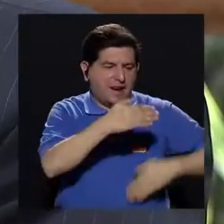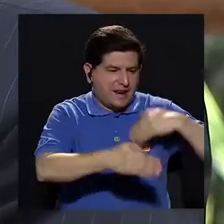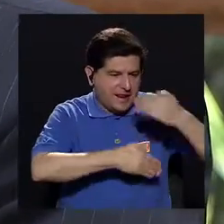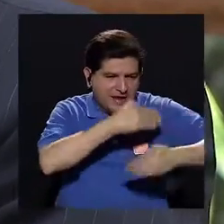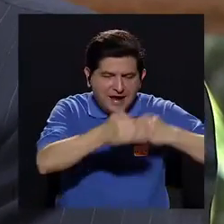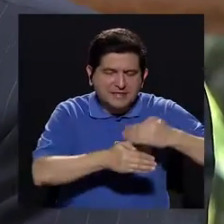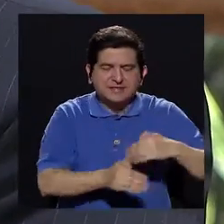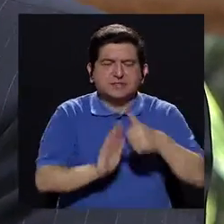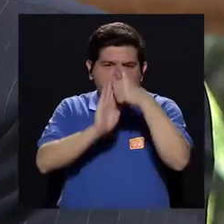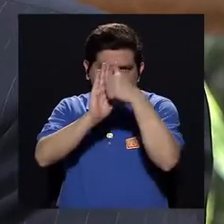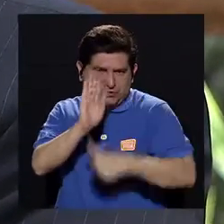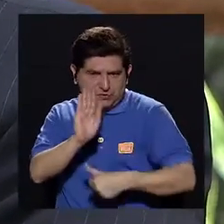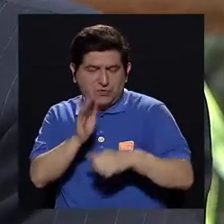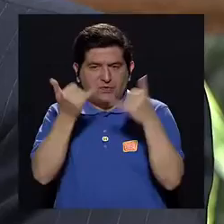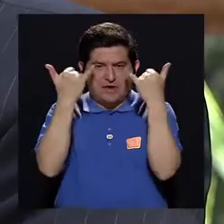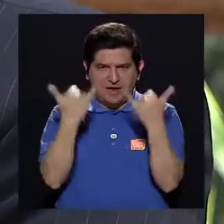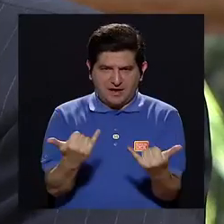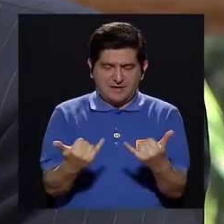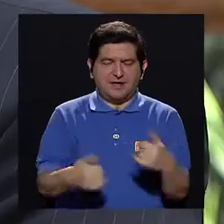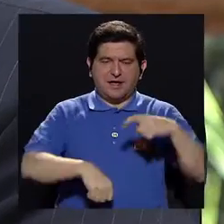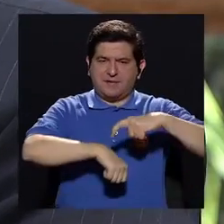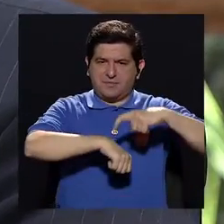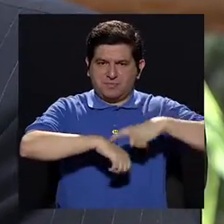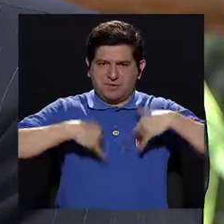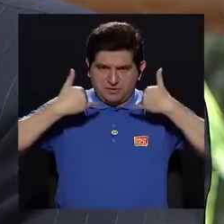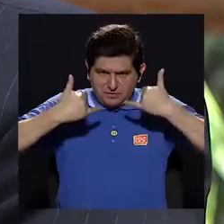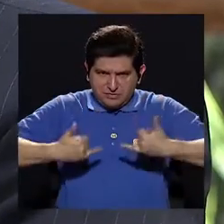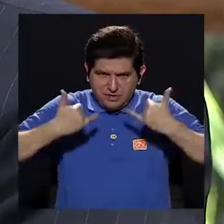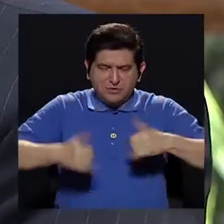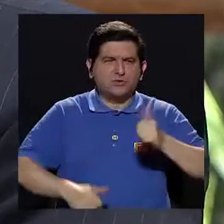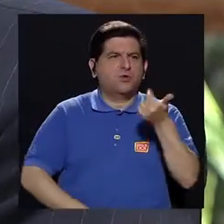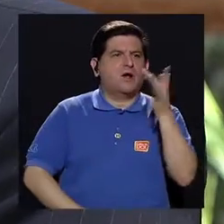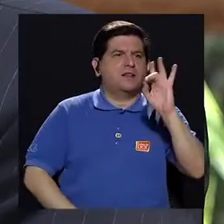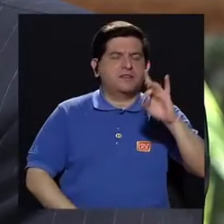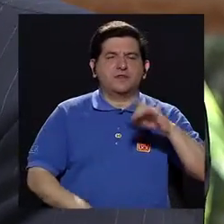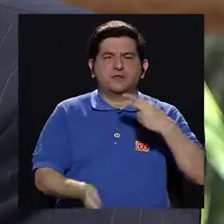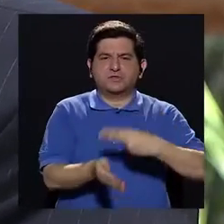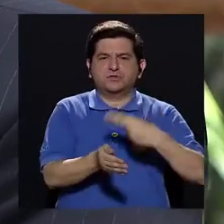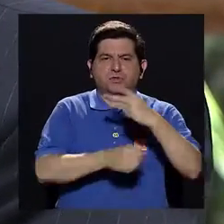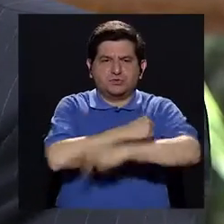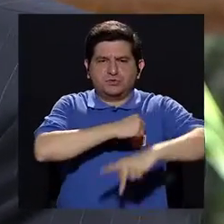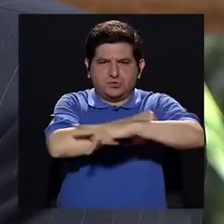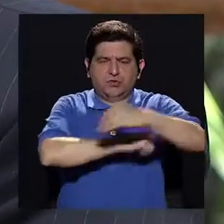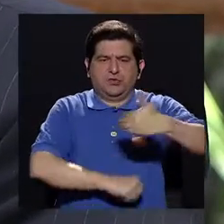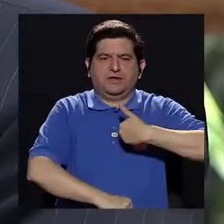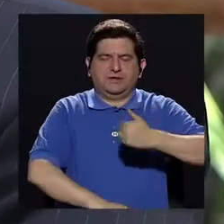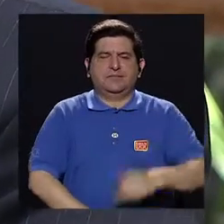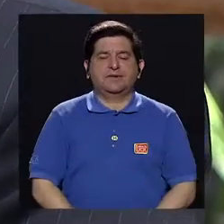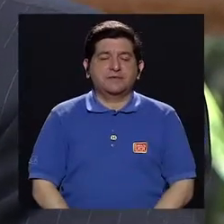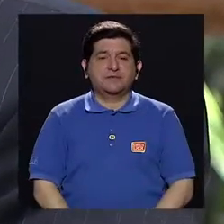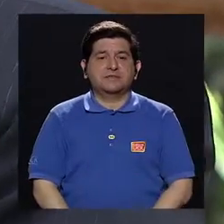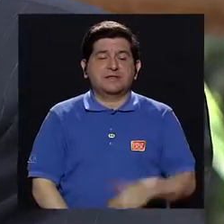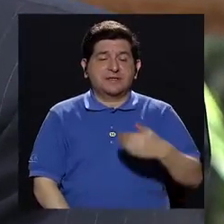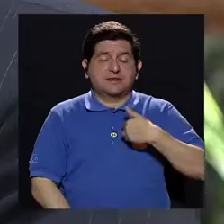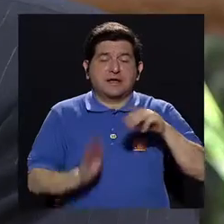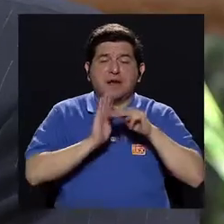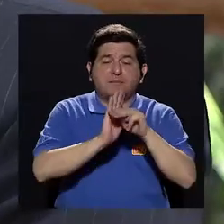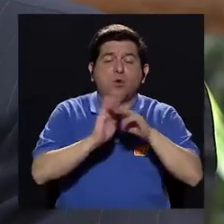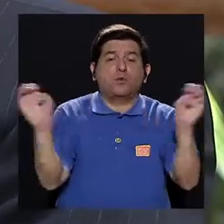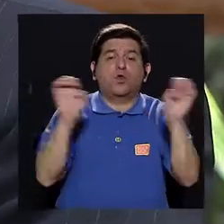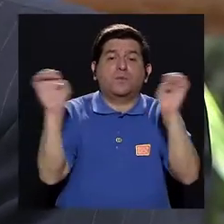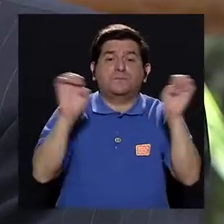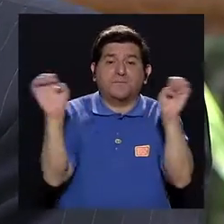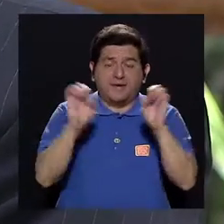gestión quirúrgica, que ese ya está en estos momentos en 18 hospitales del país. Tiene el módulo de